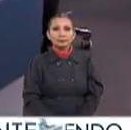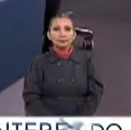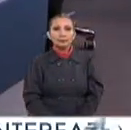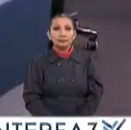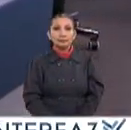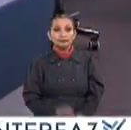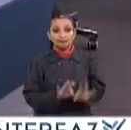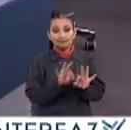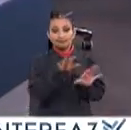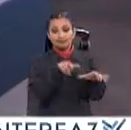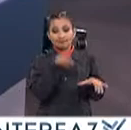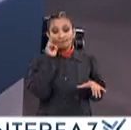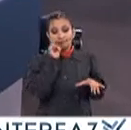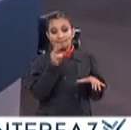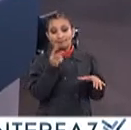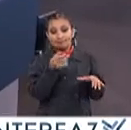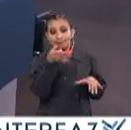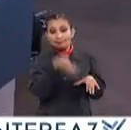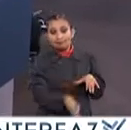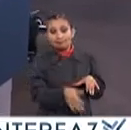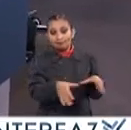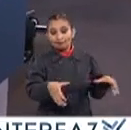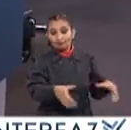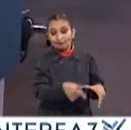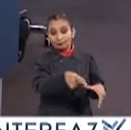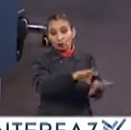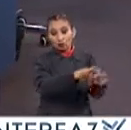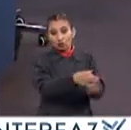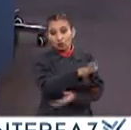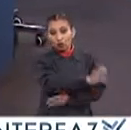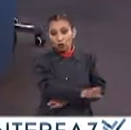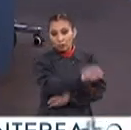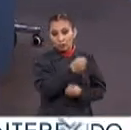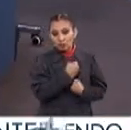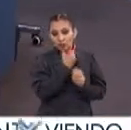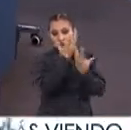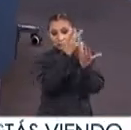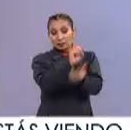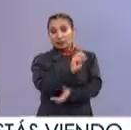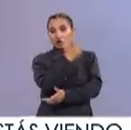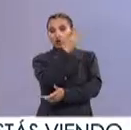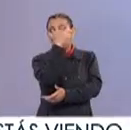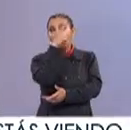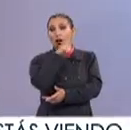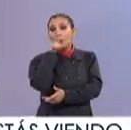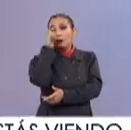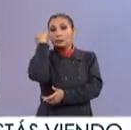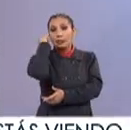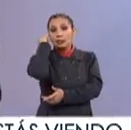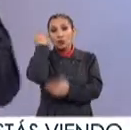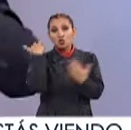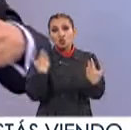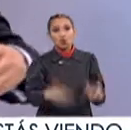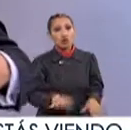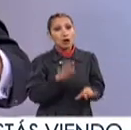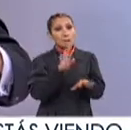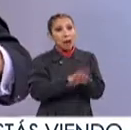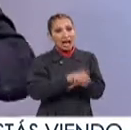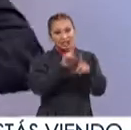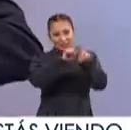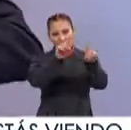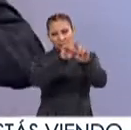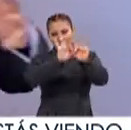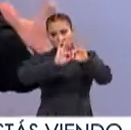Pues importante abrazar Esta forma de expresión 68 lenguas indígenas Ana Cris Más las